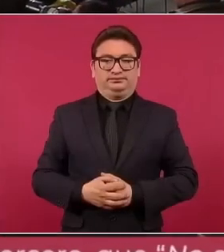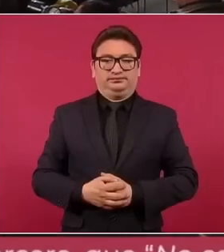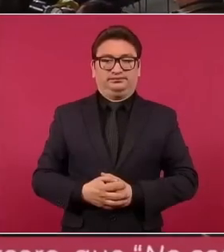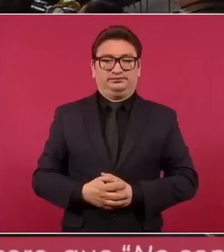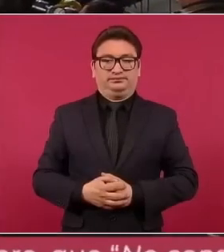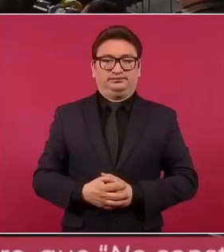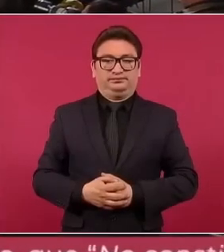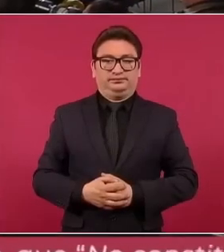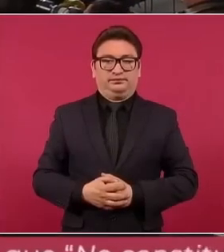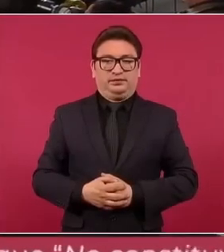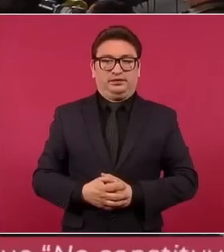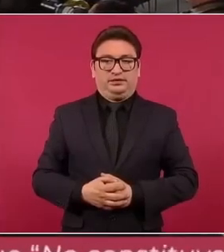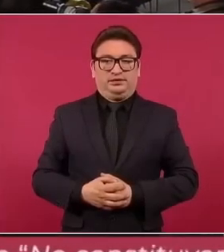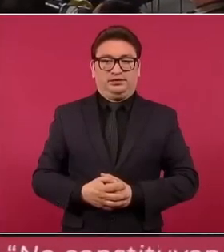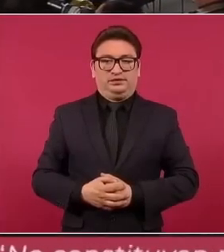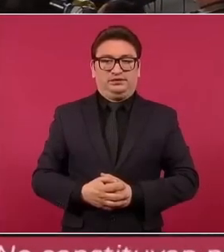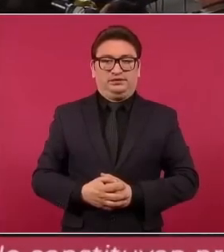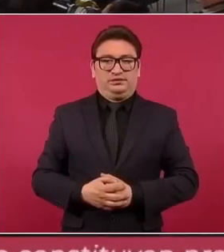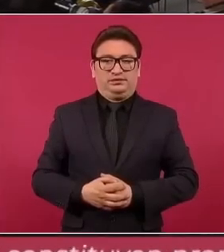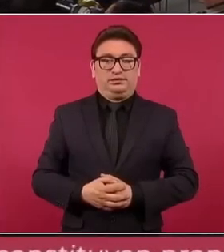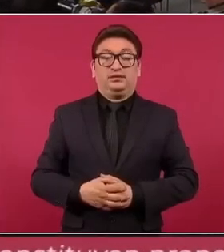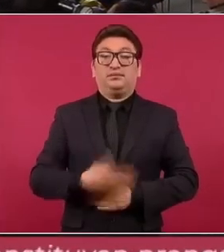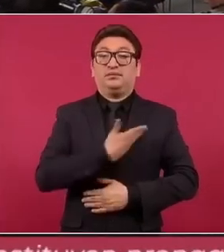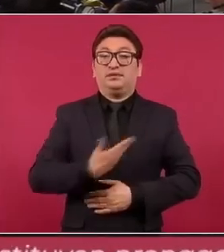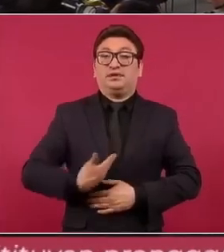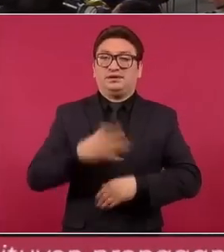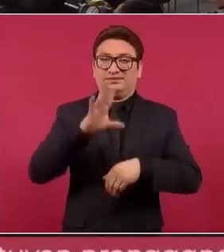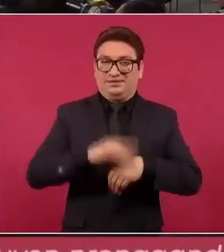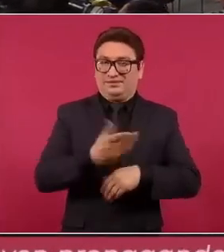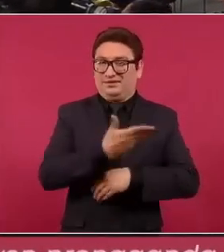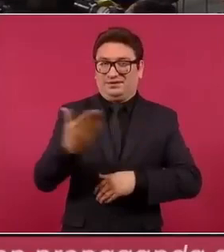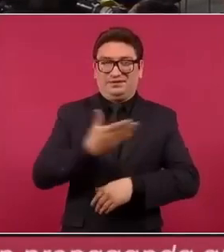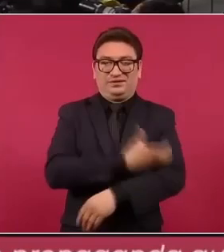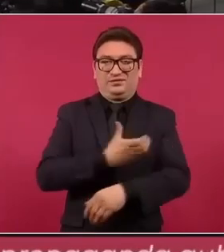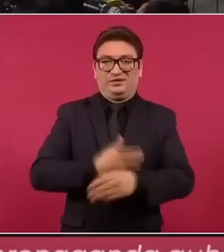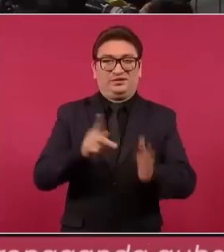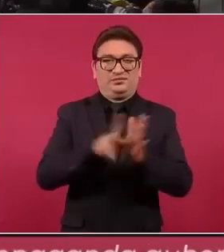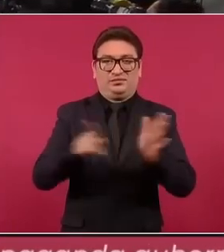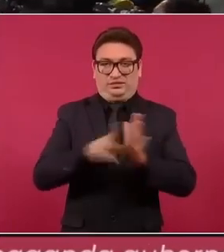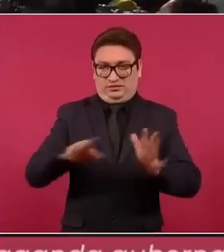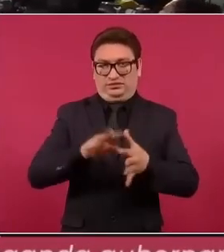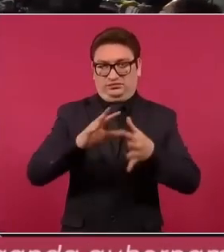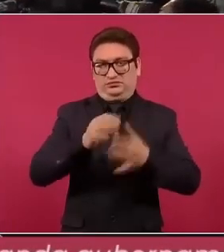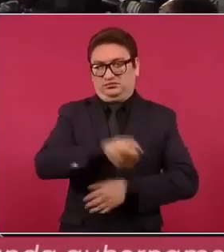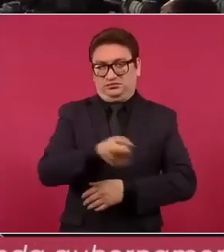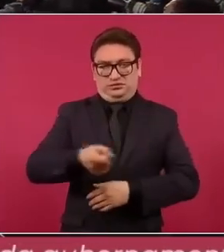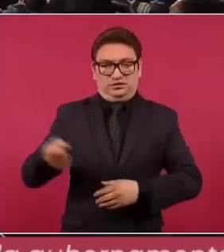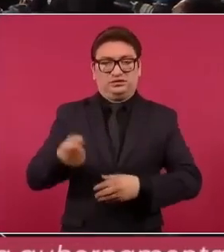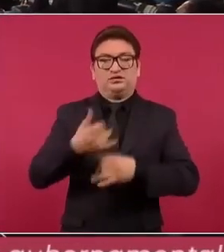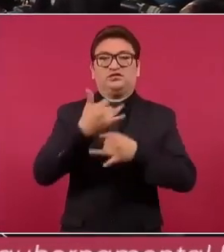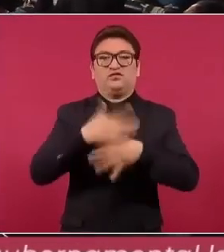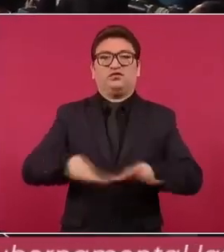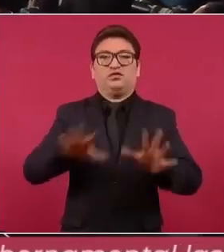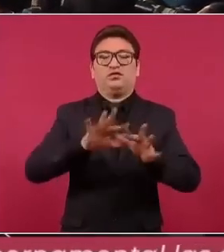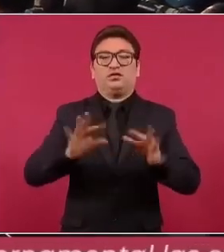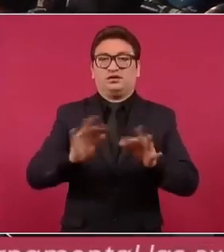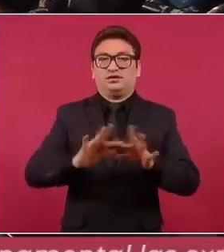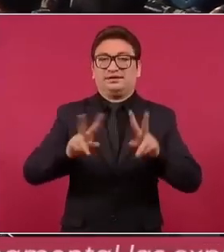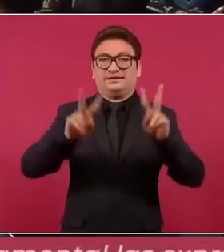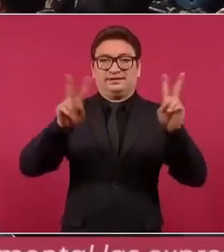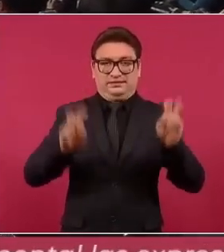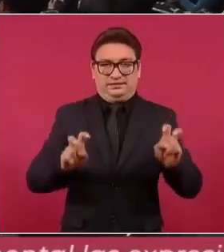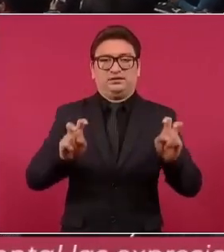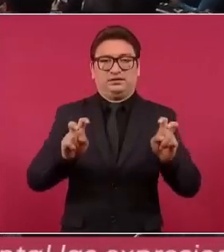Con su permiso, presidente. Saludo a todos los compañeros de la prensa. Vamos a informar muy rápidamente de un tema que surgió aquí